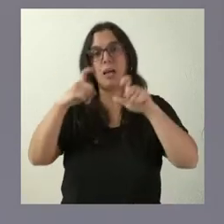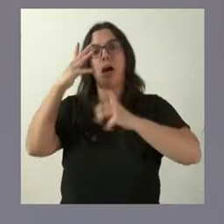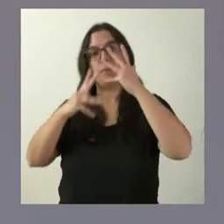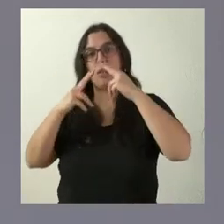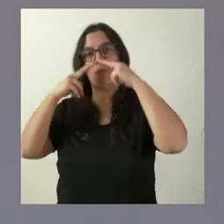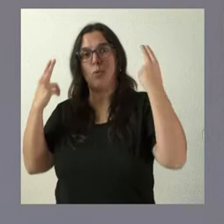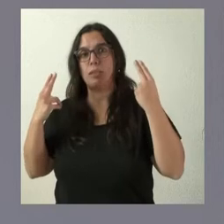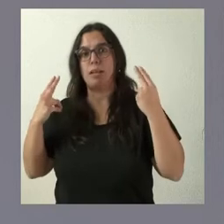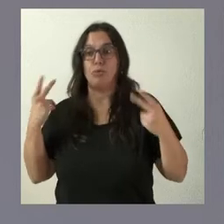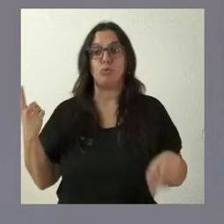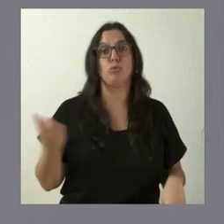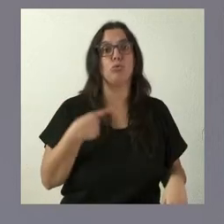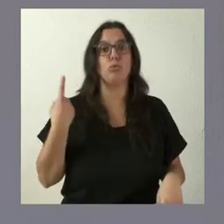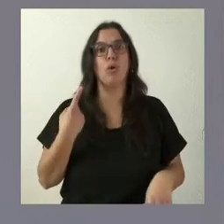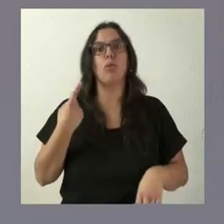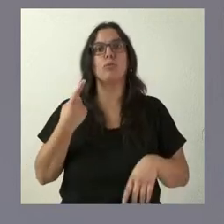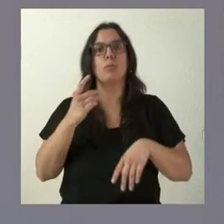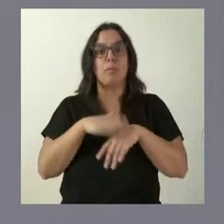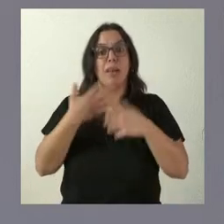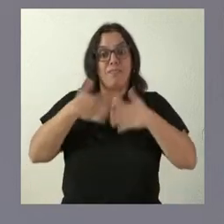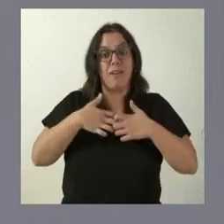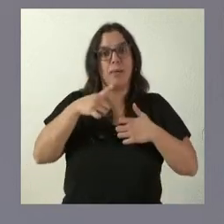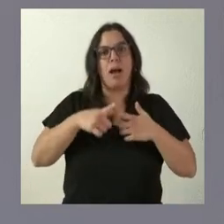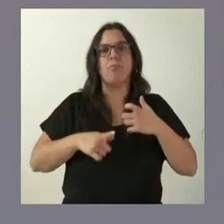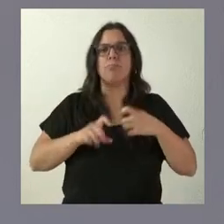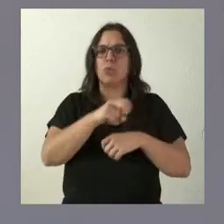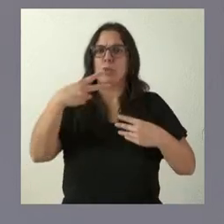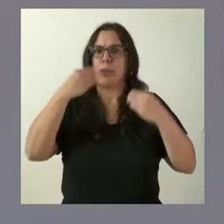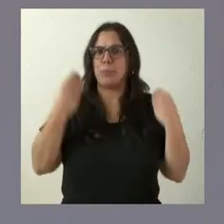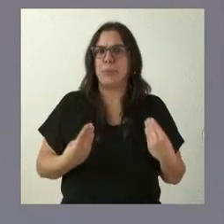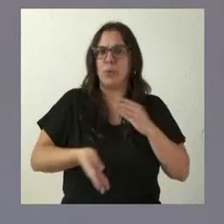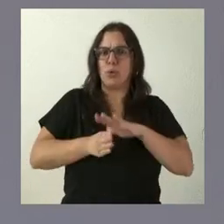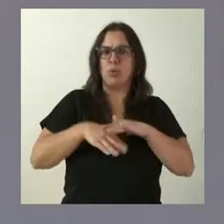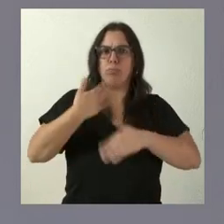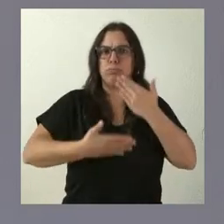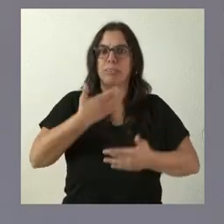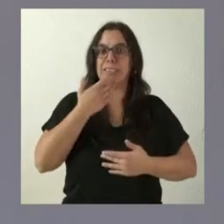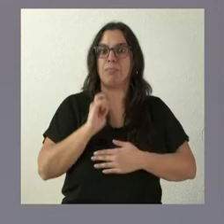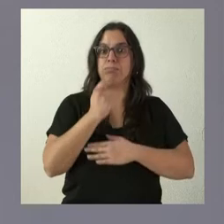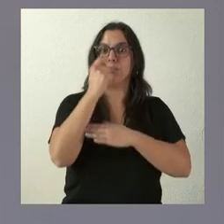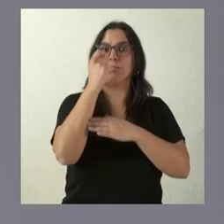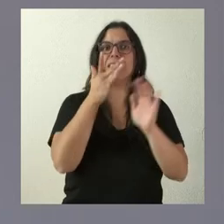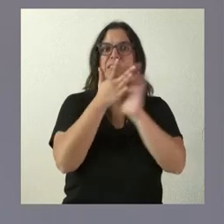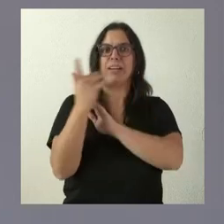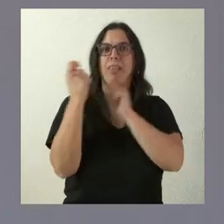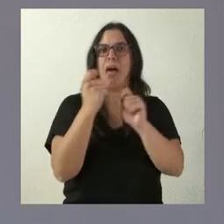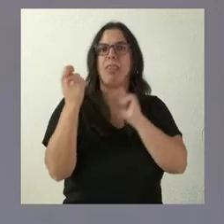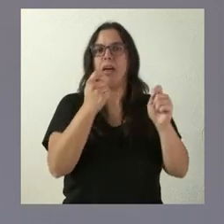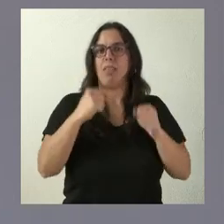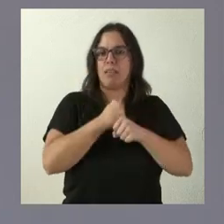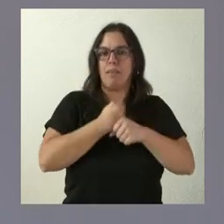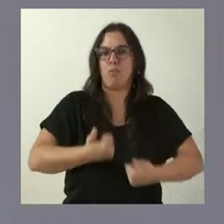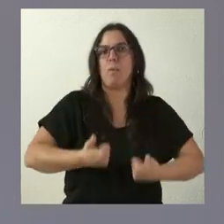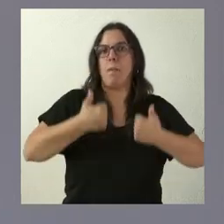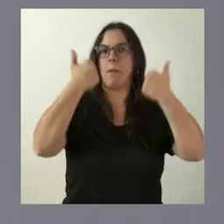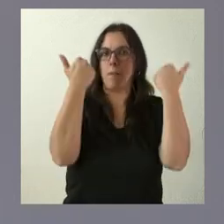públicas, para que esas fábricas sigan siendo productivas, porque si son productivas van a seguir teniendo un importante mercado en buenas condiciones,